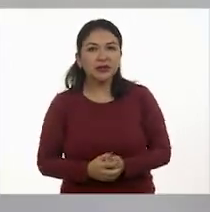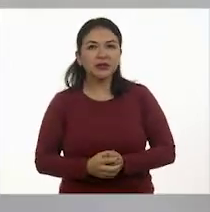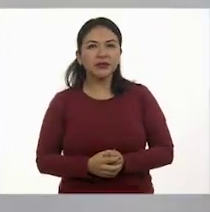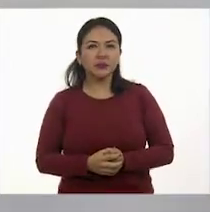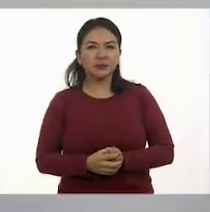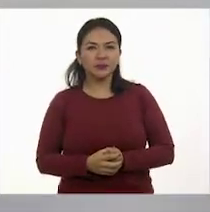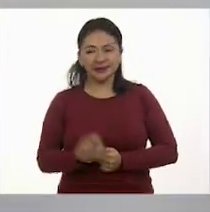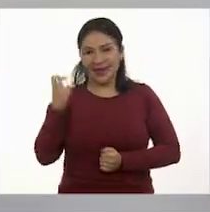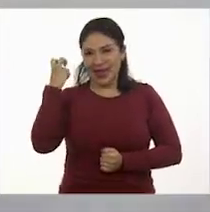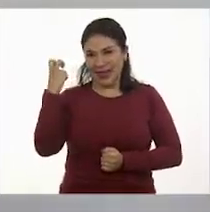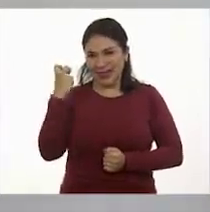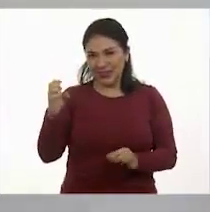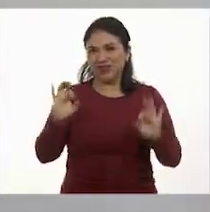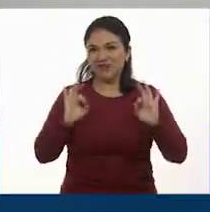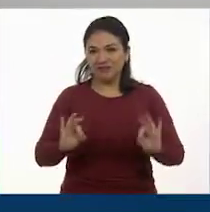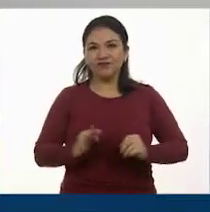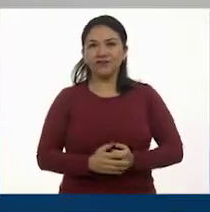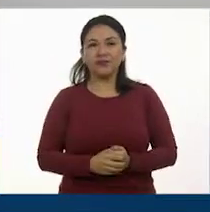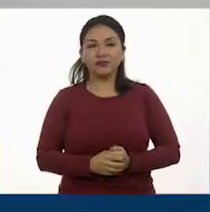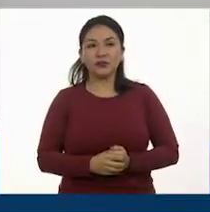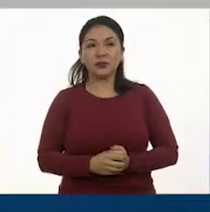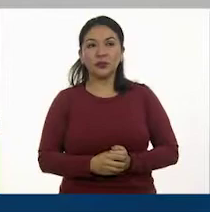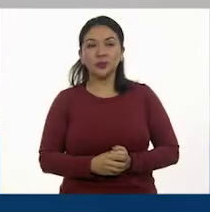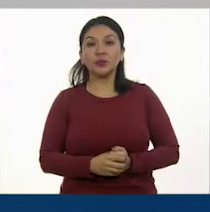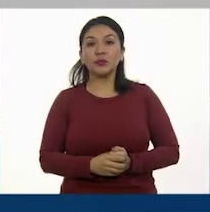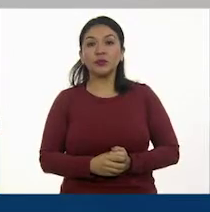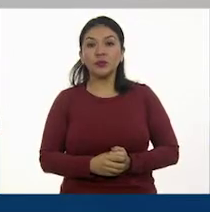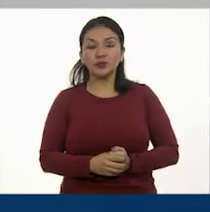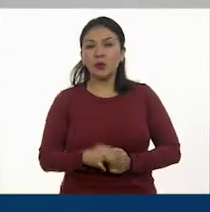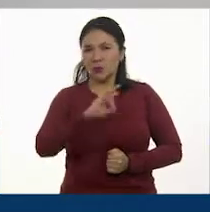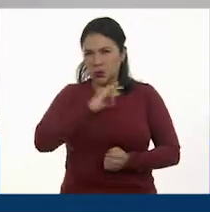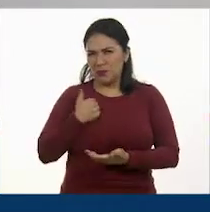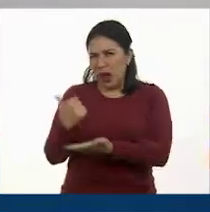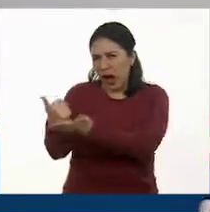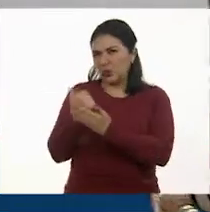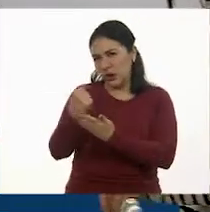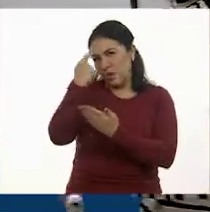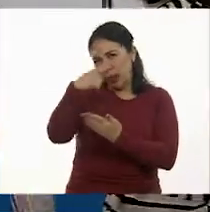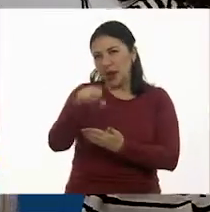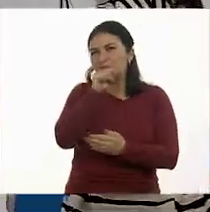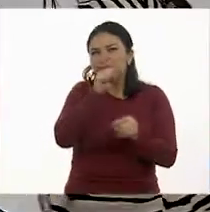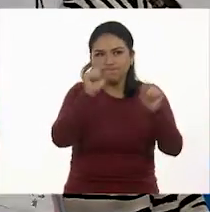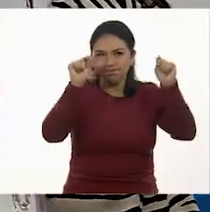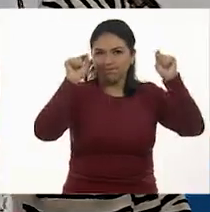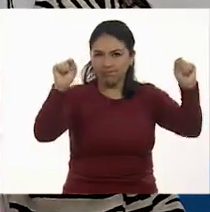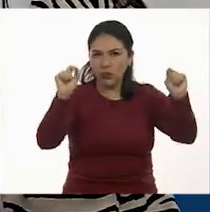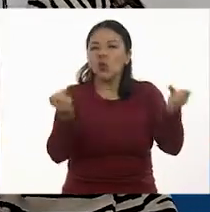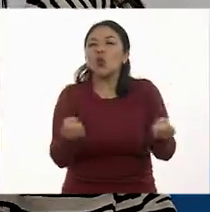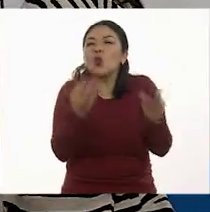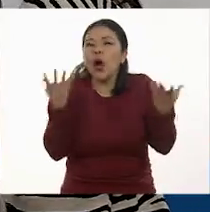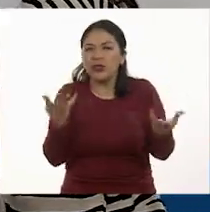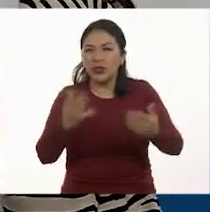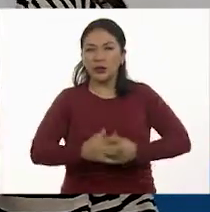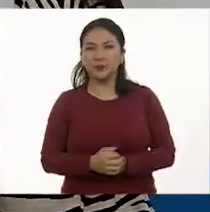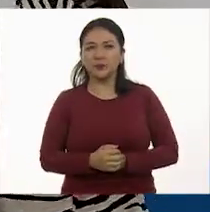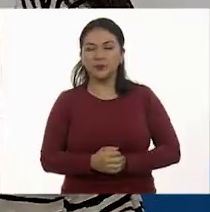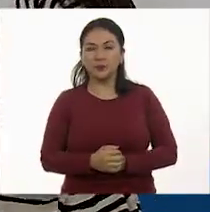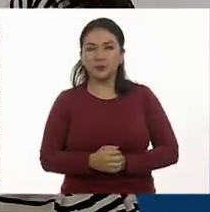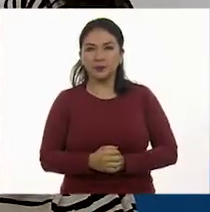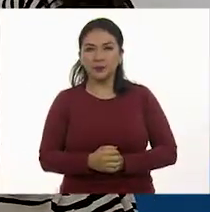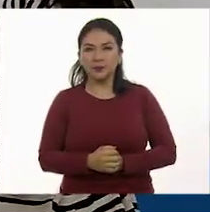Ahí está. Ajá. En tres partes. María, ¿me puedes ayudar a poner la marca? Por supuesto. Vamos a ver.